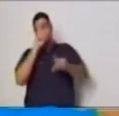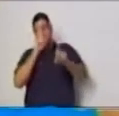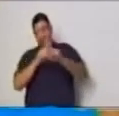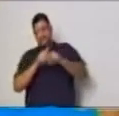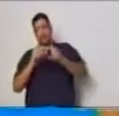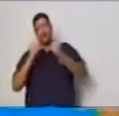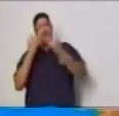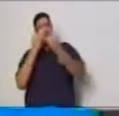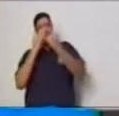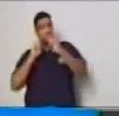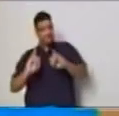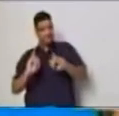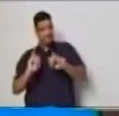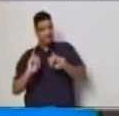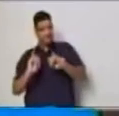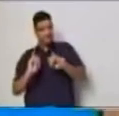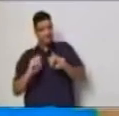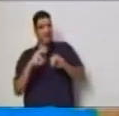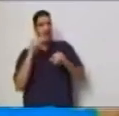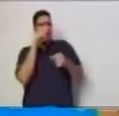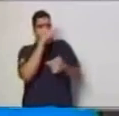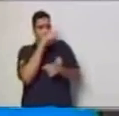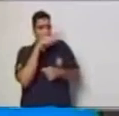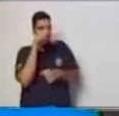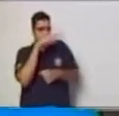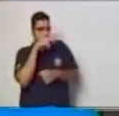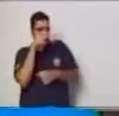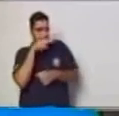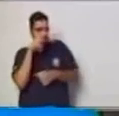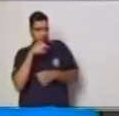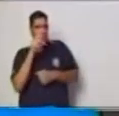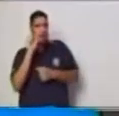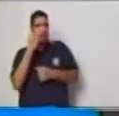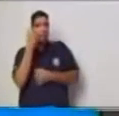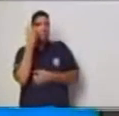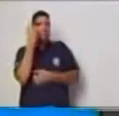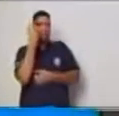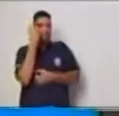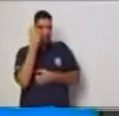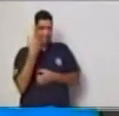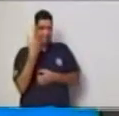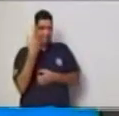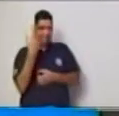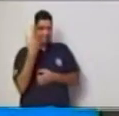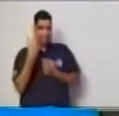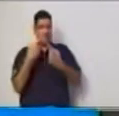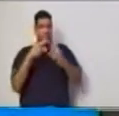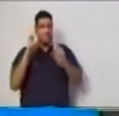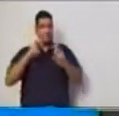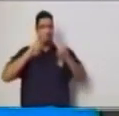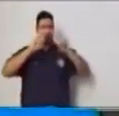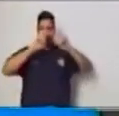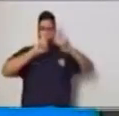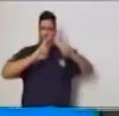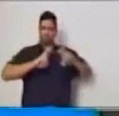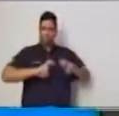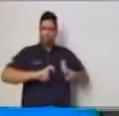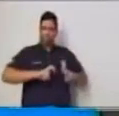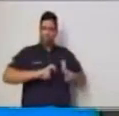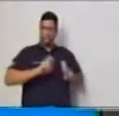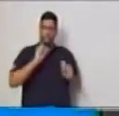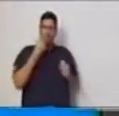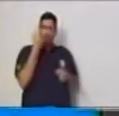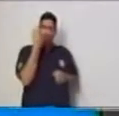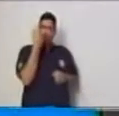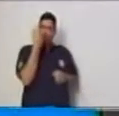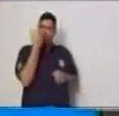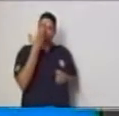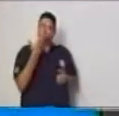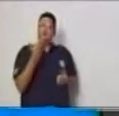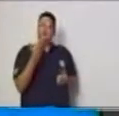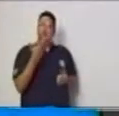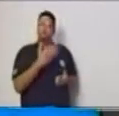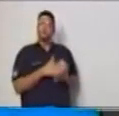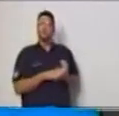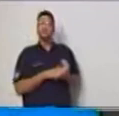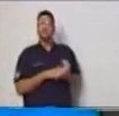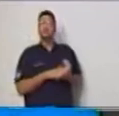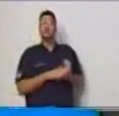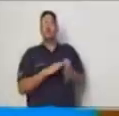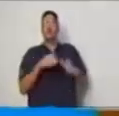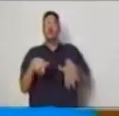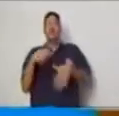de manera implícita la variable dependiente y la variable independiente. Ahora la pregunta es,